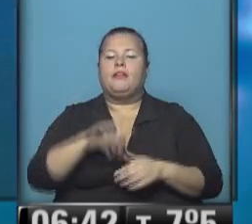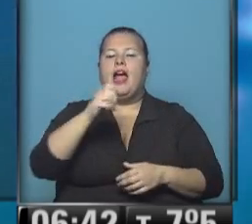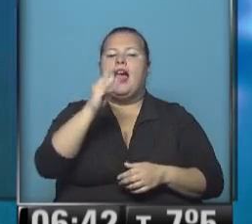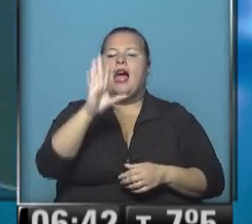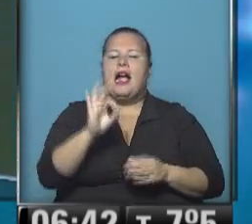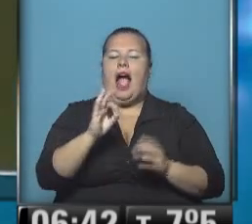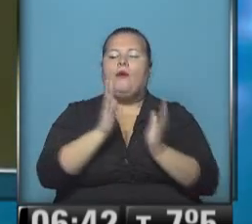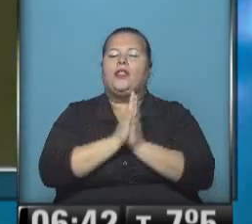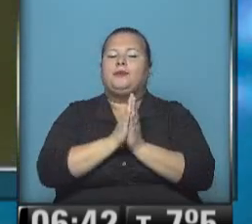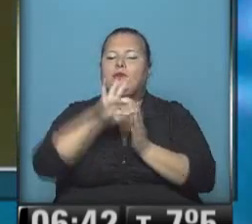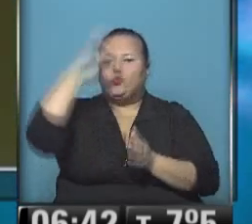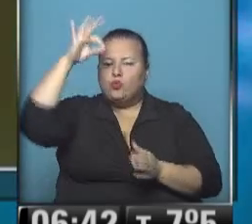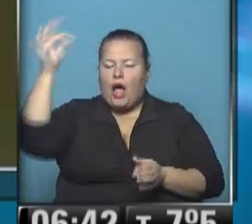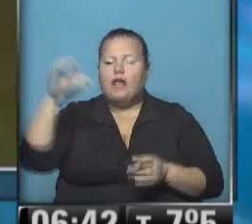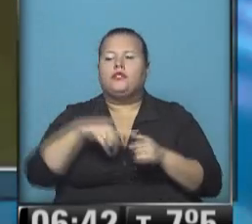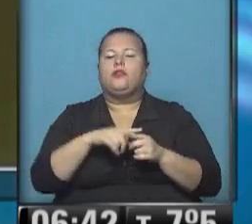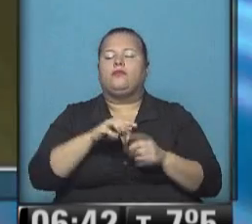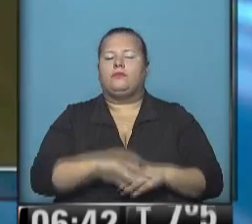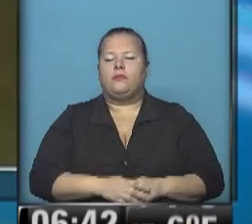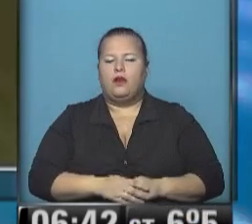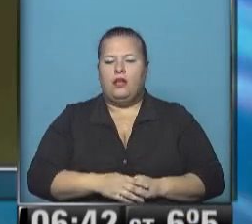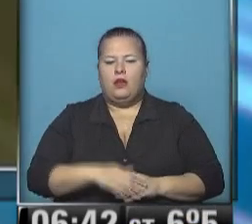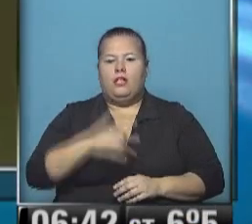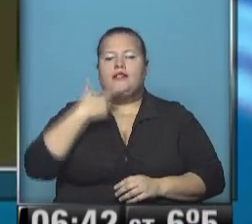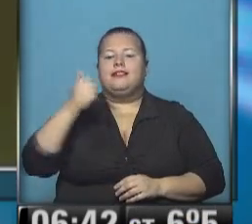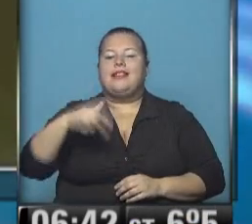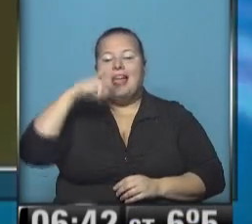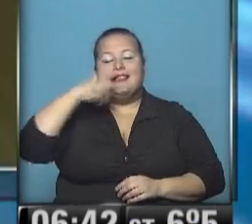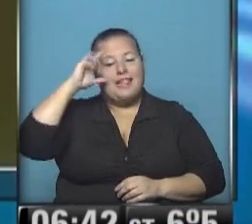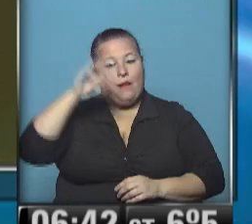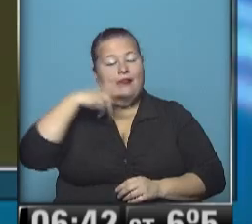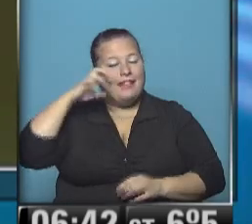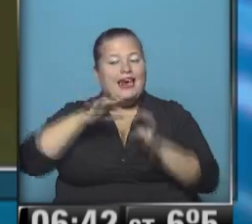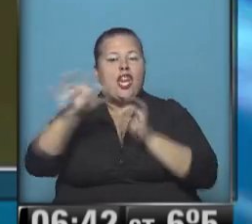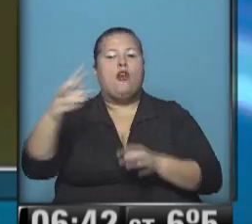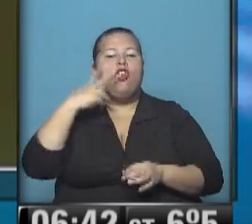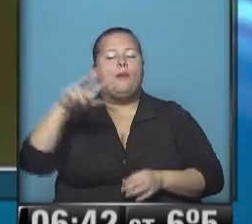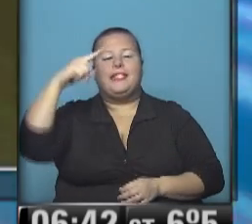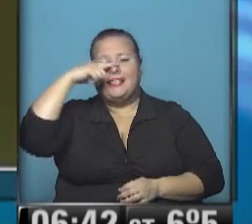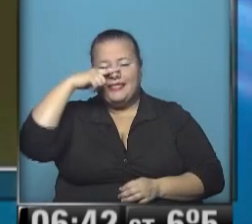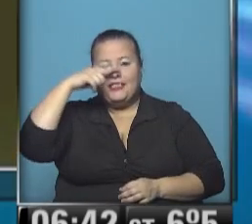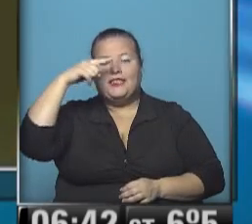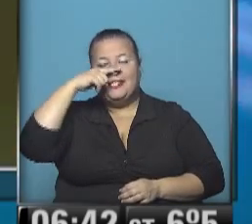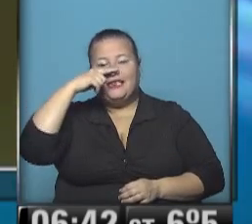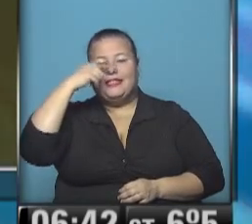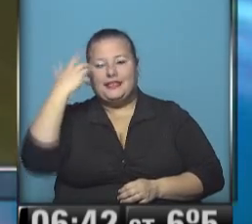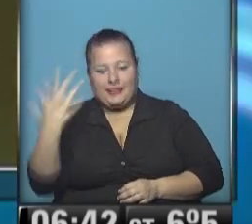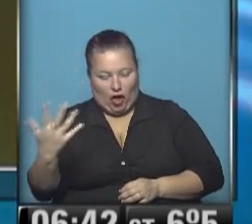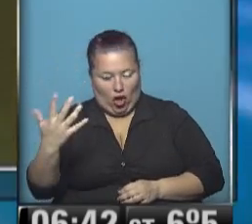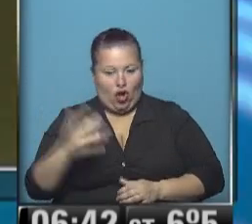Santo, kilómetro 2673. San Sebastián, kilómetro 2775.